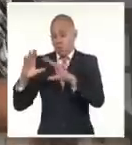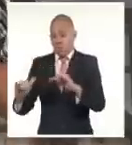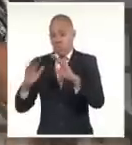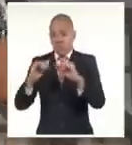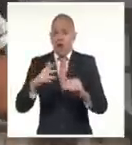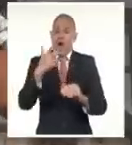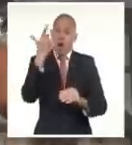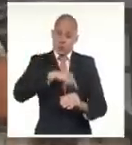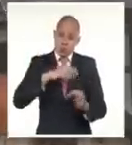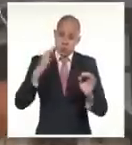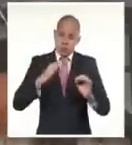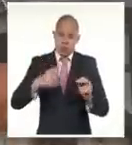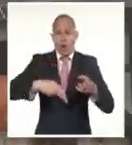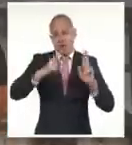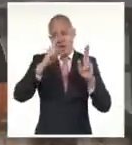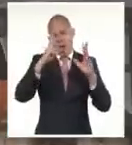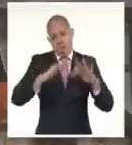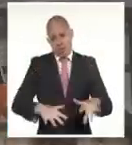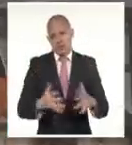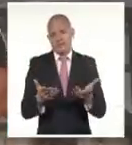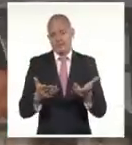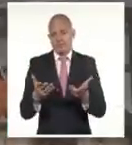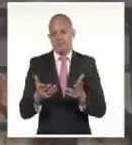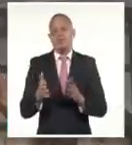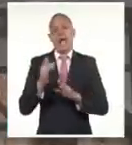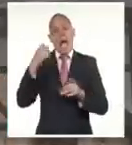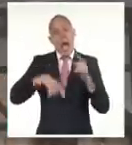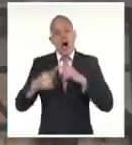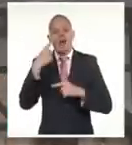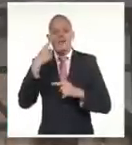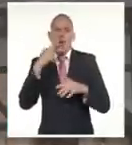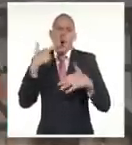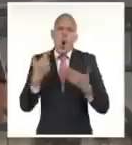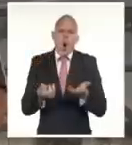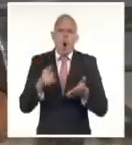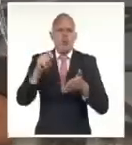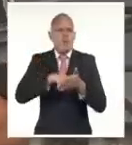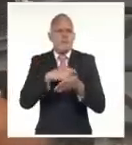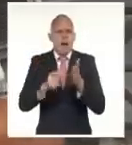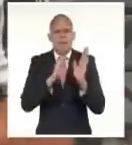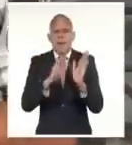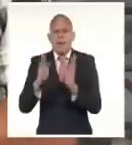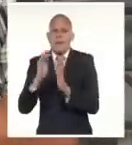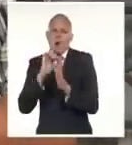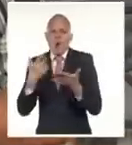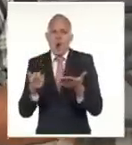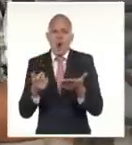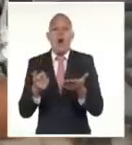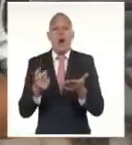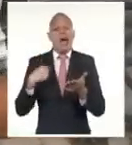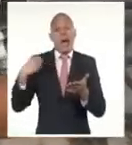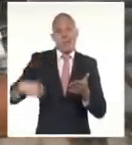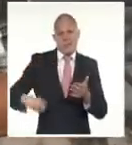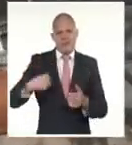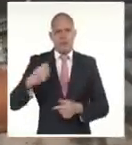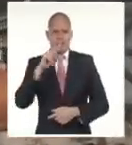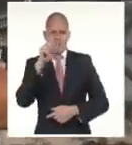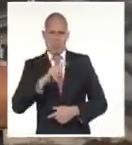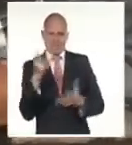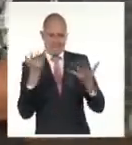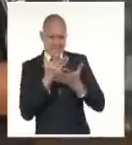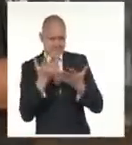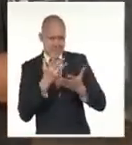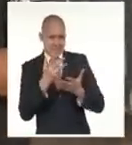conocer cómo se ha concebido este programa amplio de restauración, vamos a conversar en la emisión estelar de la Socio,